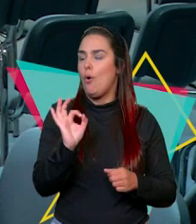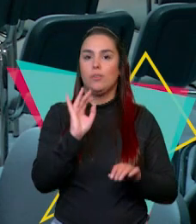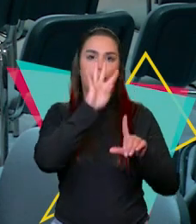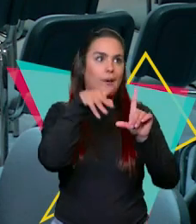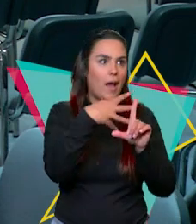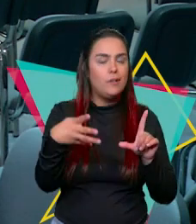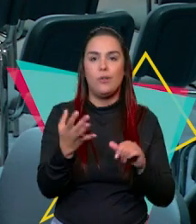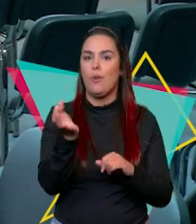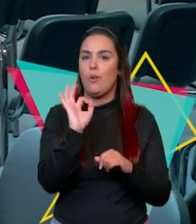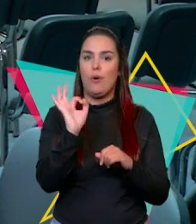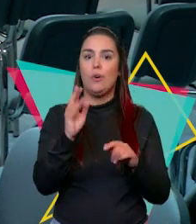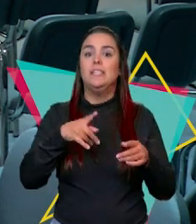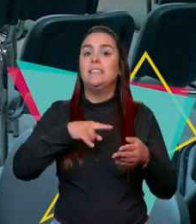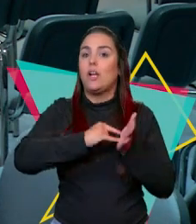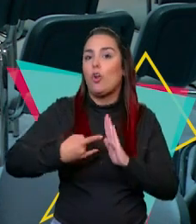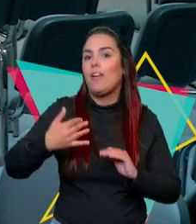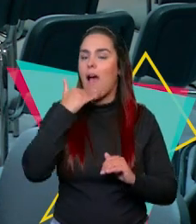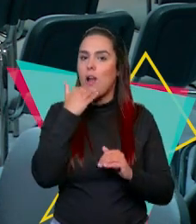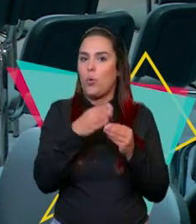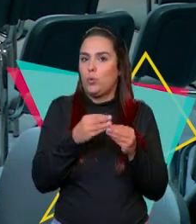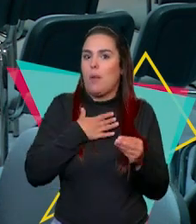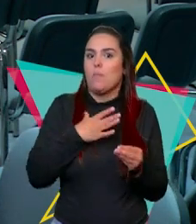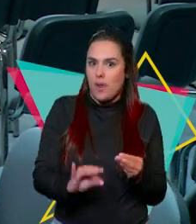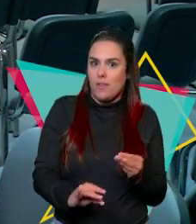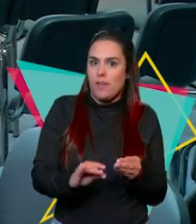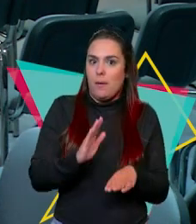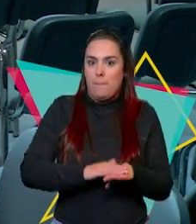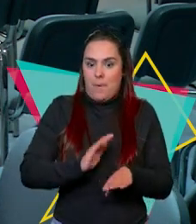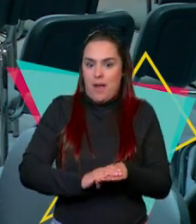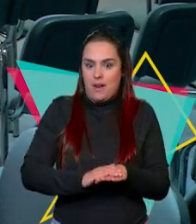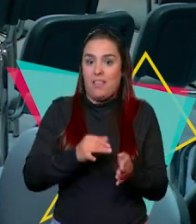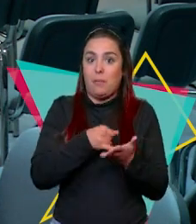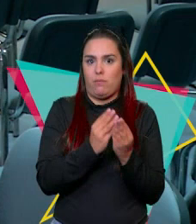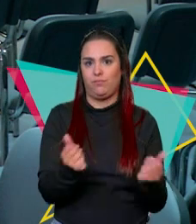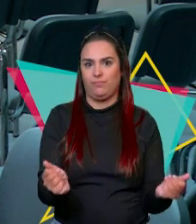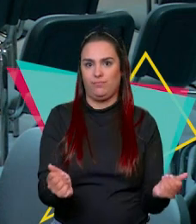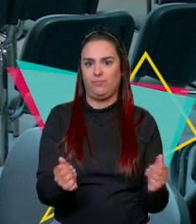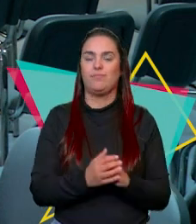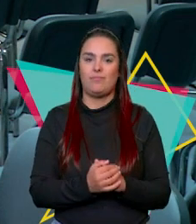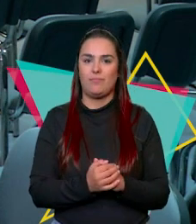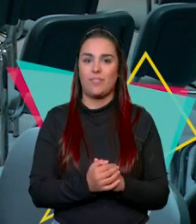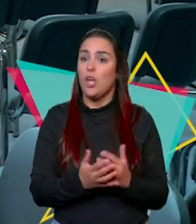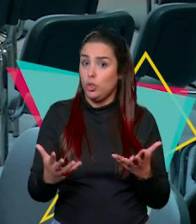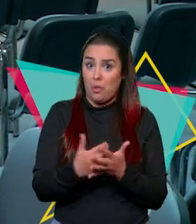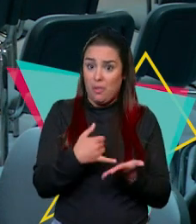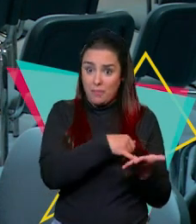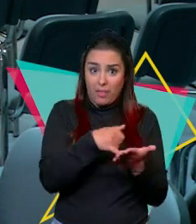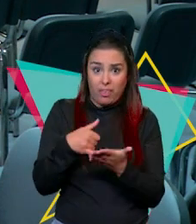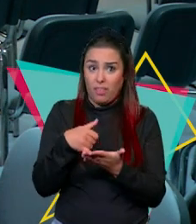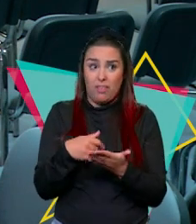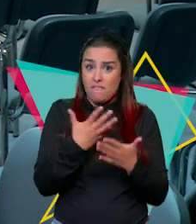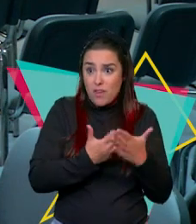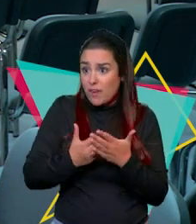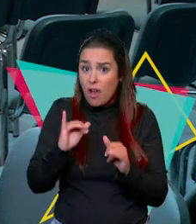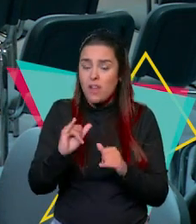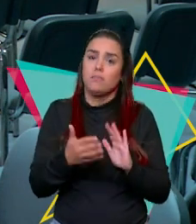horarios o utilizando una cierta tecnología que facilite o que mitigue esa debilidad. Porque las debilidades se mitigan, todos tenemos debilidades,